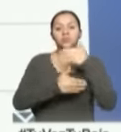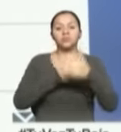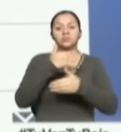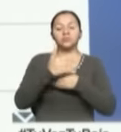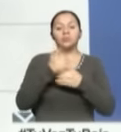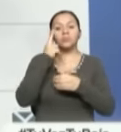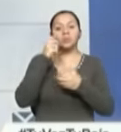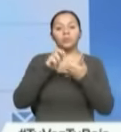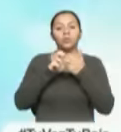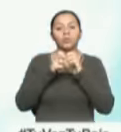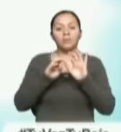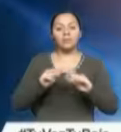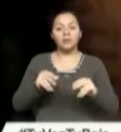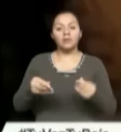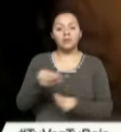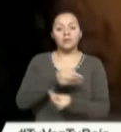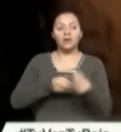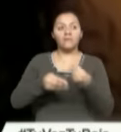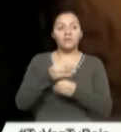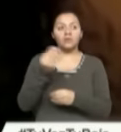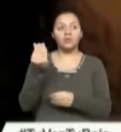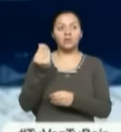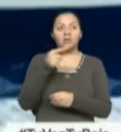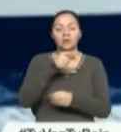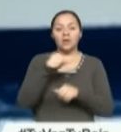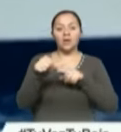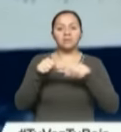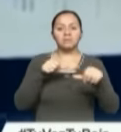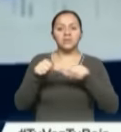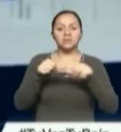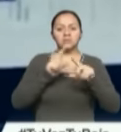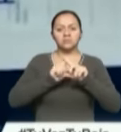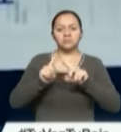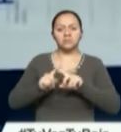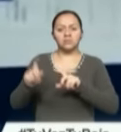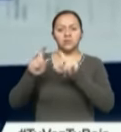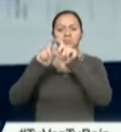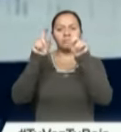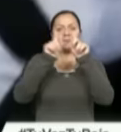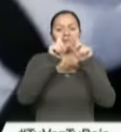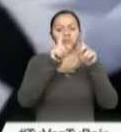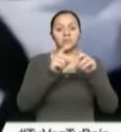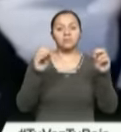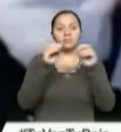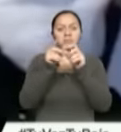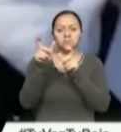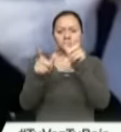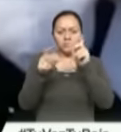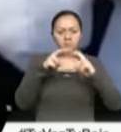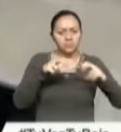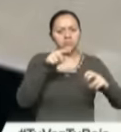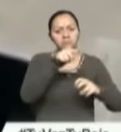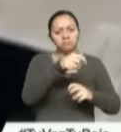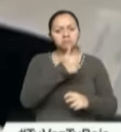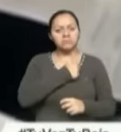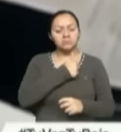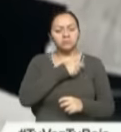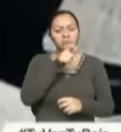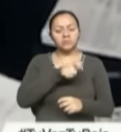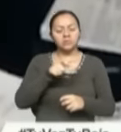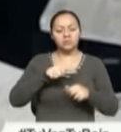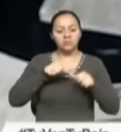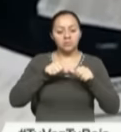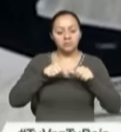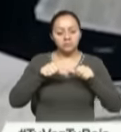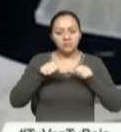lavado de activos, ya que figura como administradora de varias empresas y personas investigadas en el caso Petroecuador.